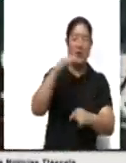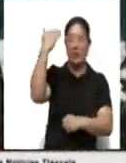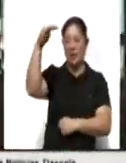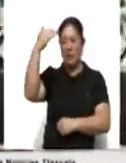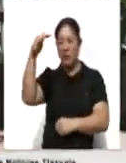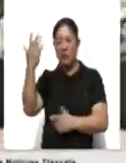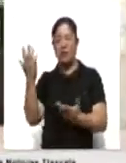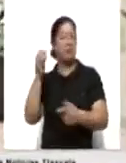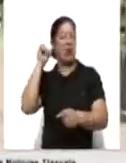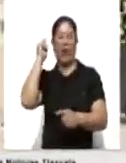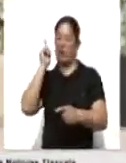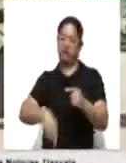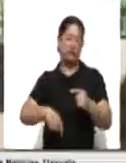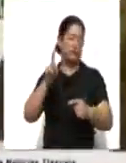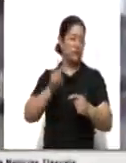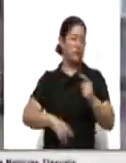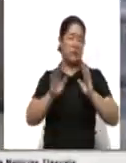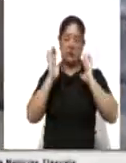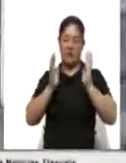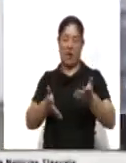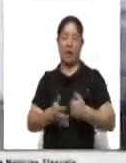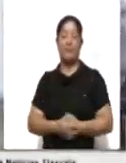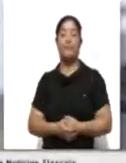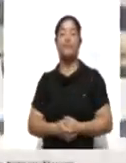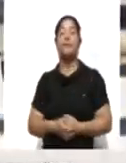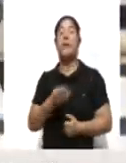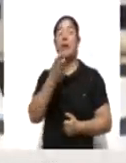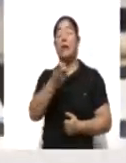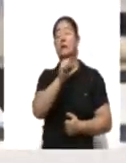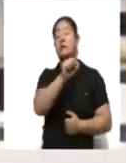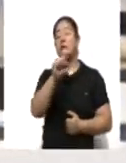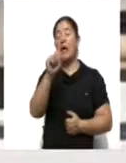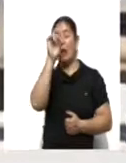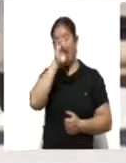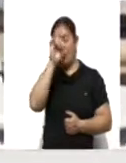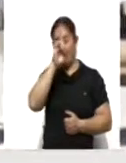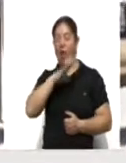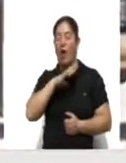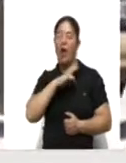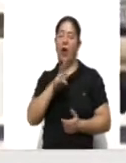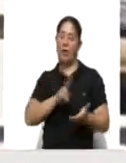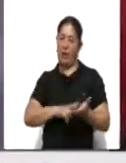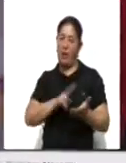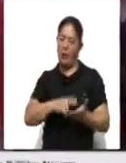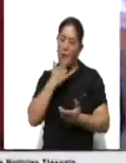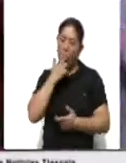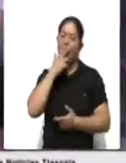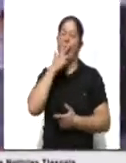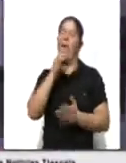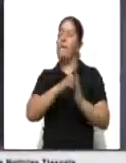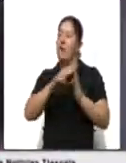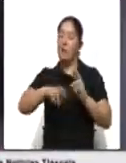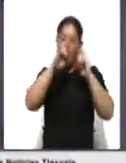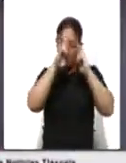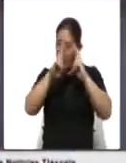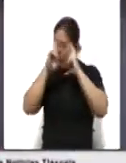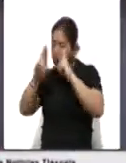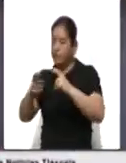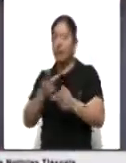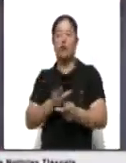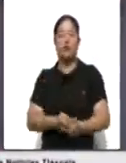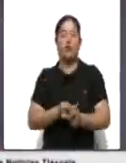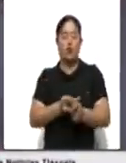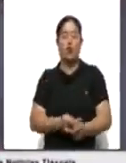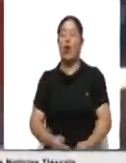adultos mayores. En este sentido, la CESA recomienda promover valores familiares como el respeto, tolerancia e